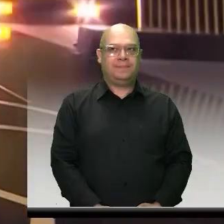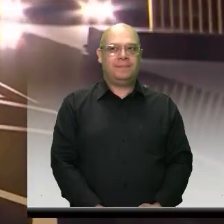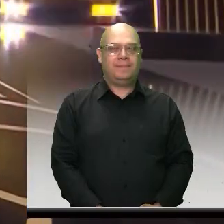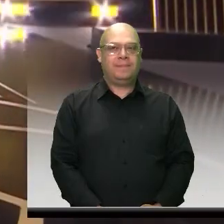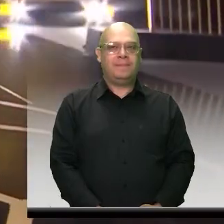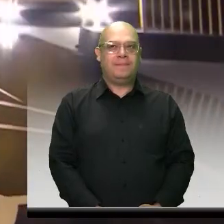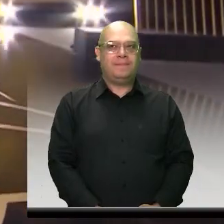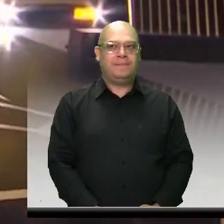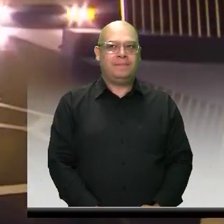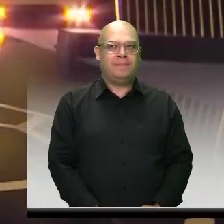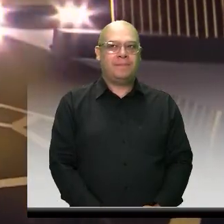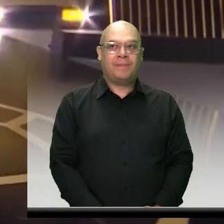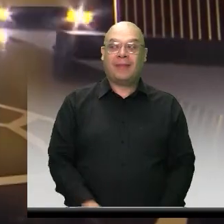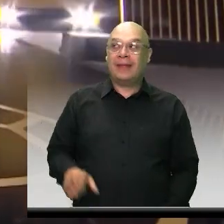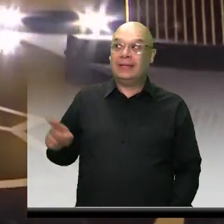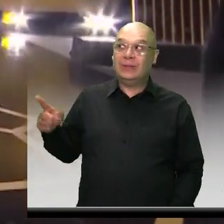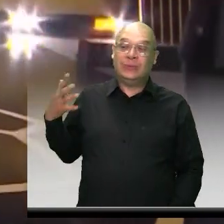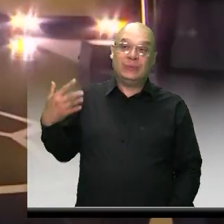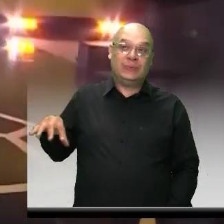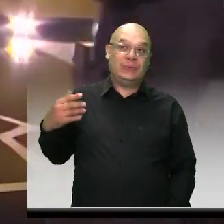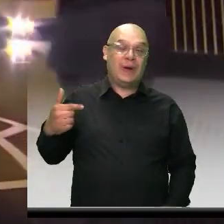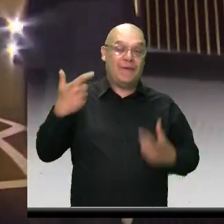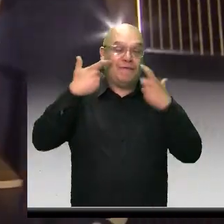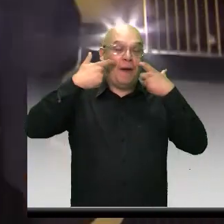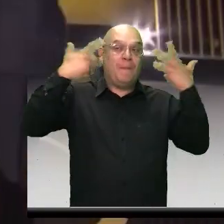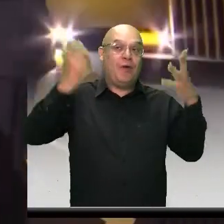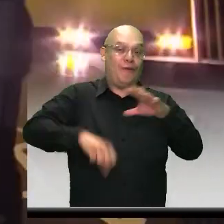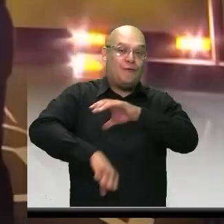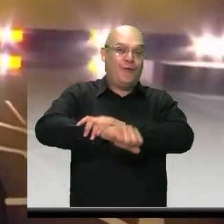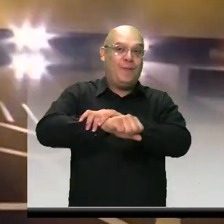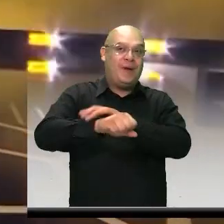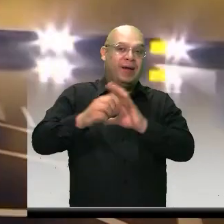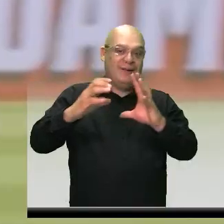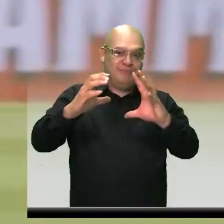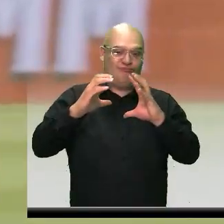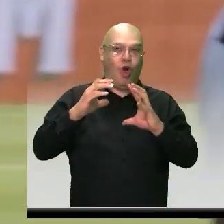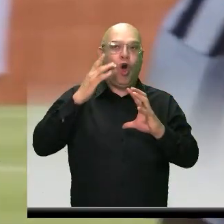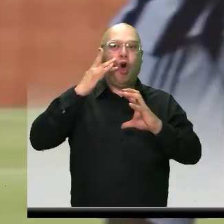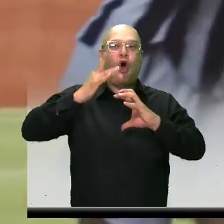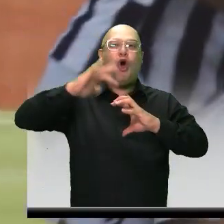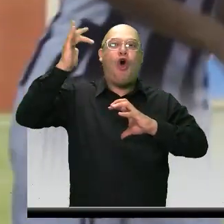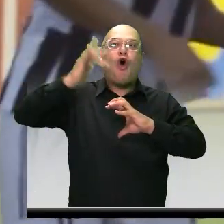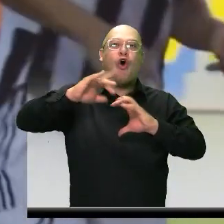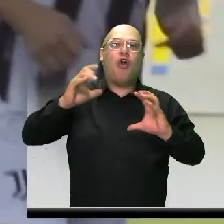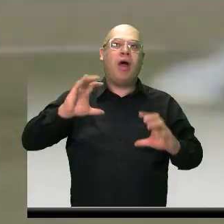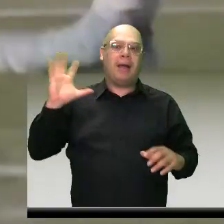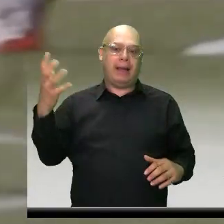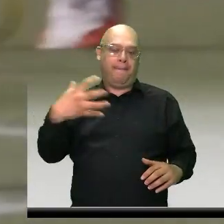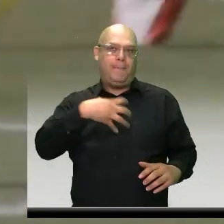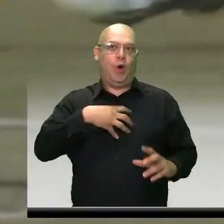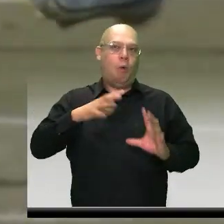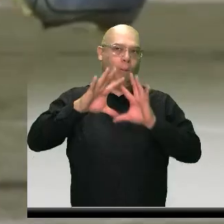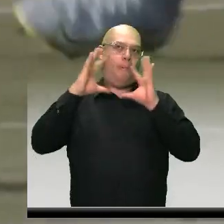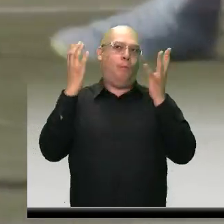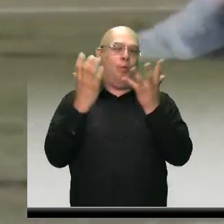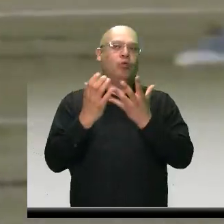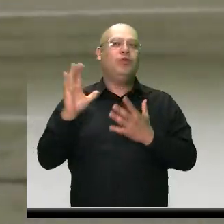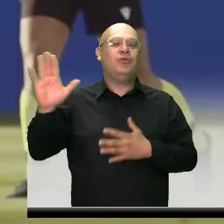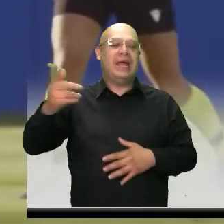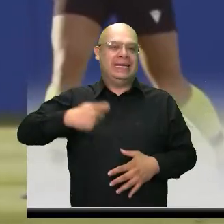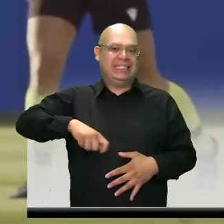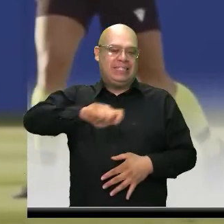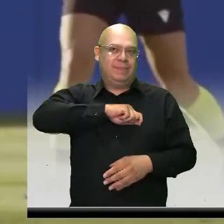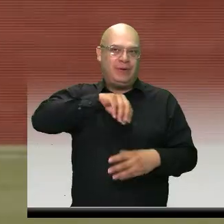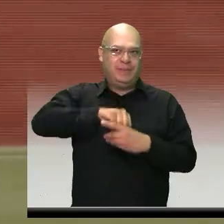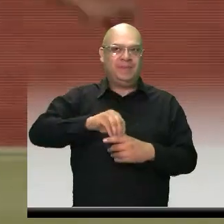La estrella del Fútbol Femenino, ganadora de dos balones de oro y campeona del mundo con la selección española. Alexia